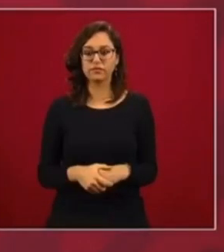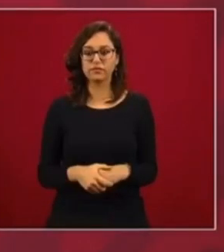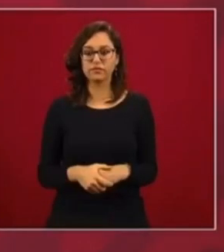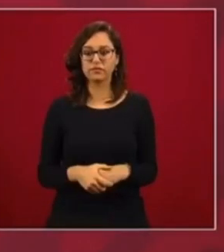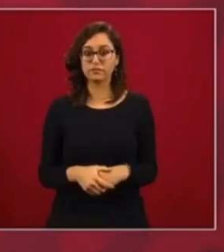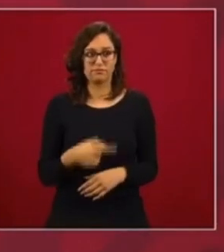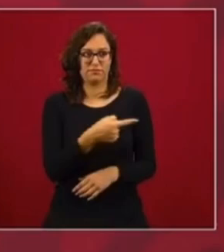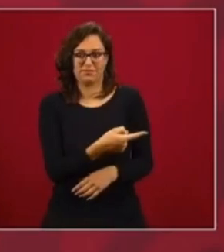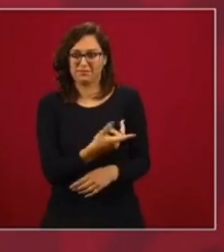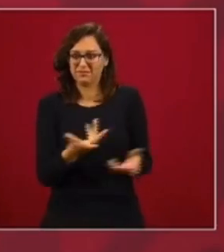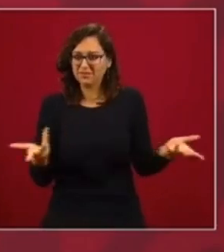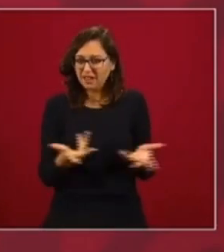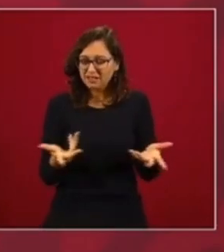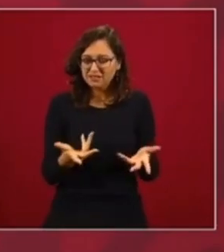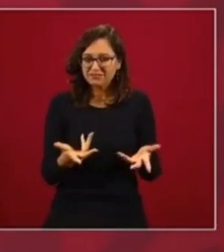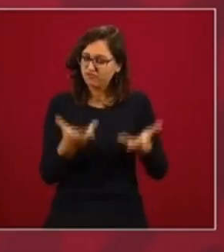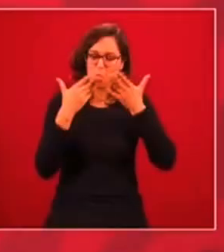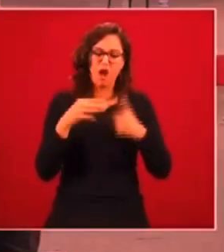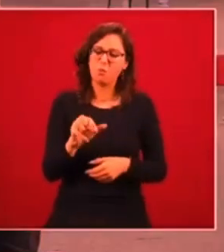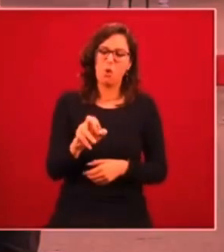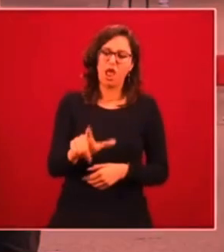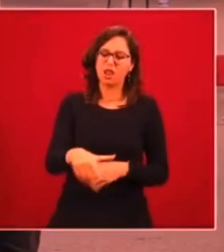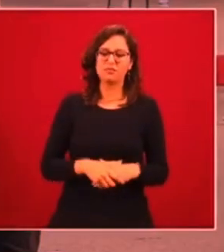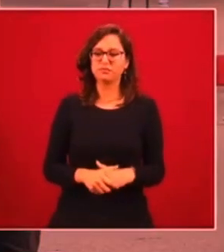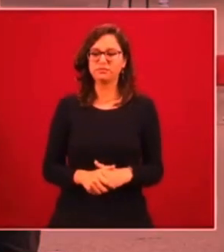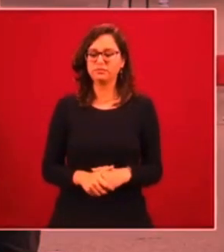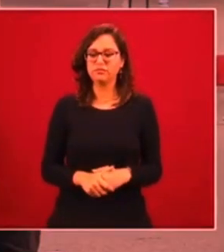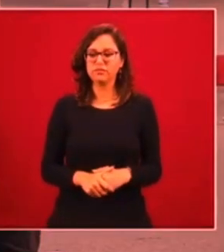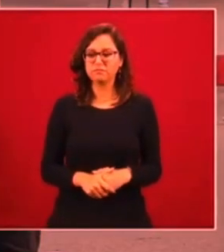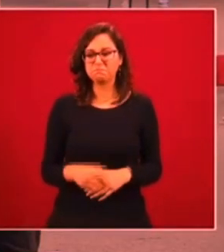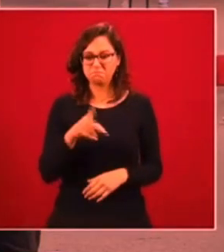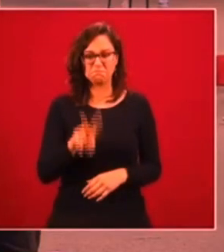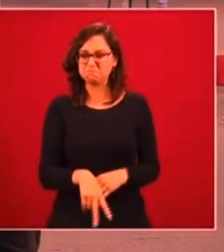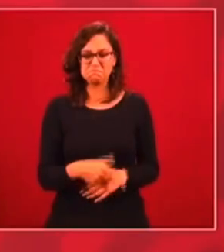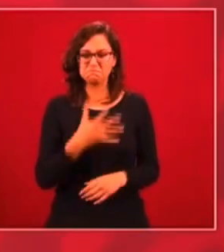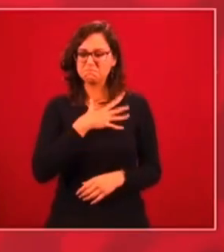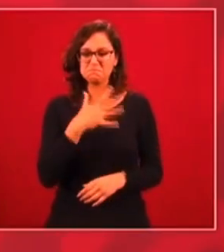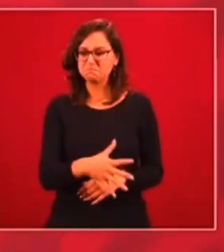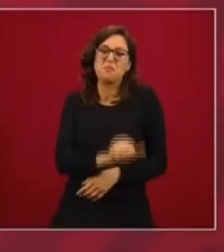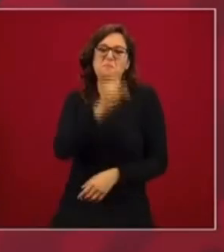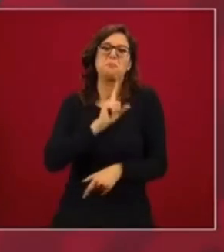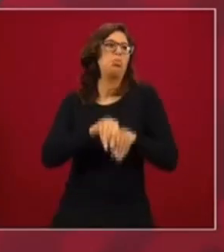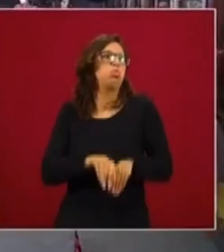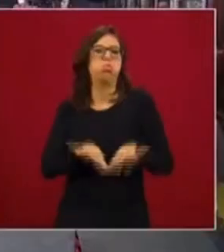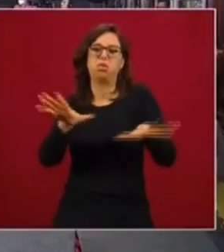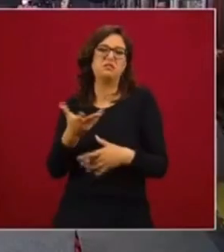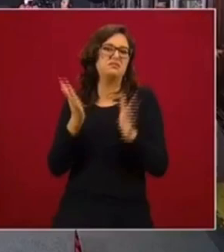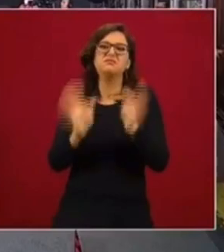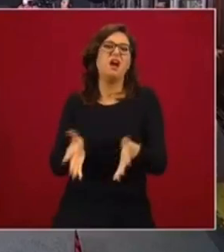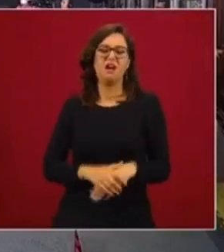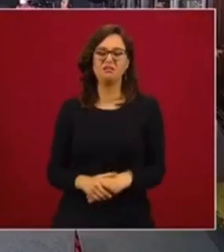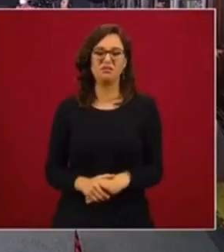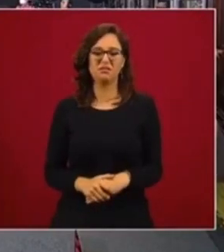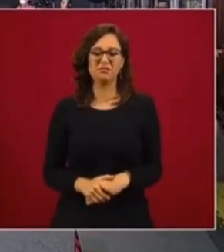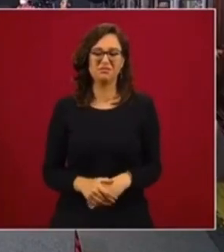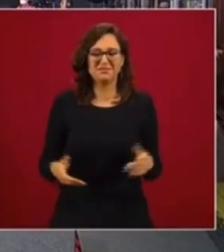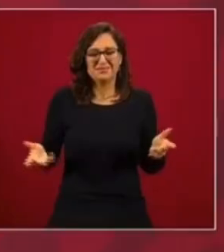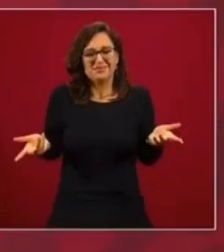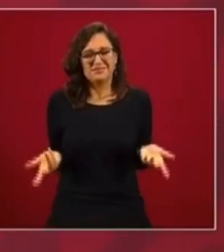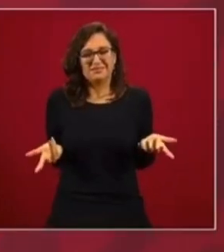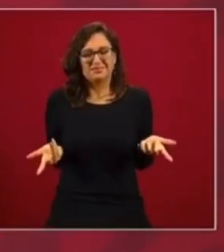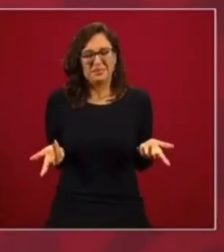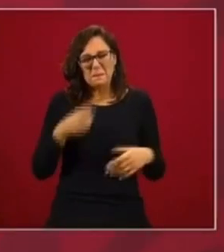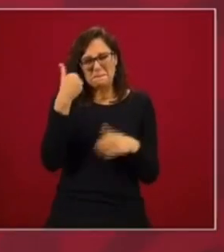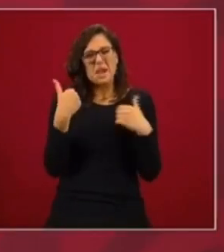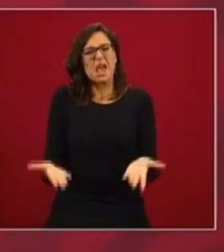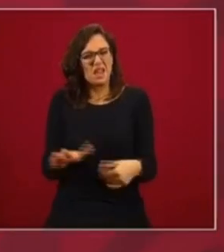Y actúan de manera inmoral. Esto es un pasquín inmundo. Ahora, hacer esto, ¿qué